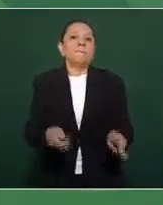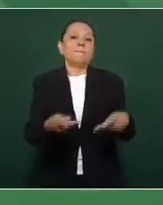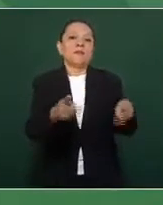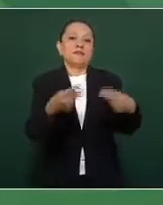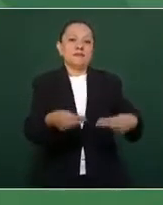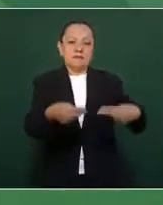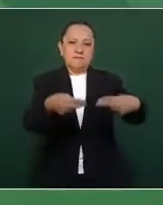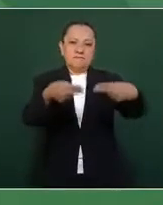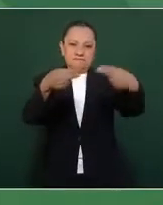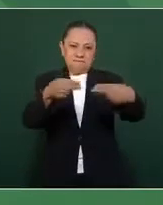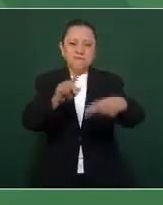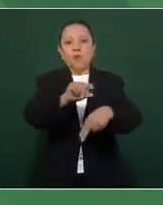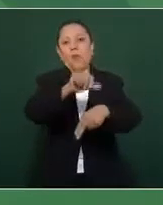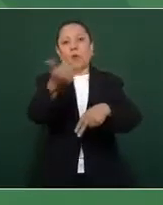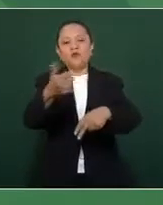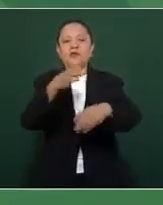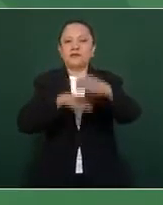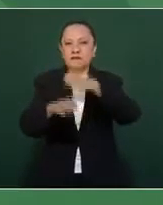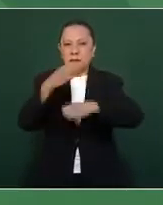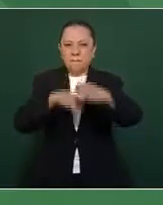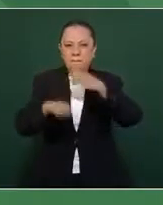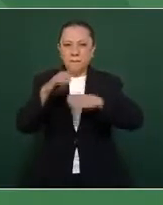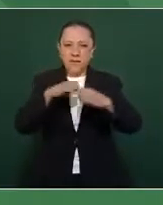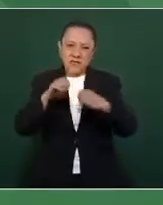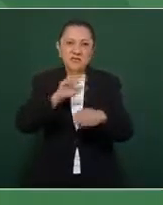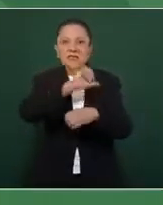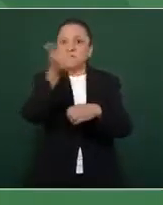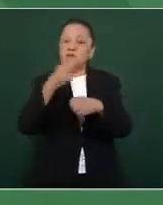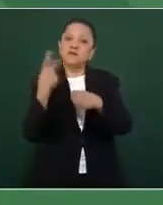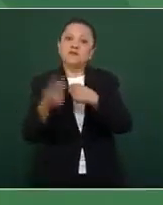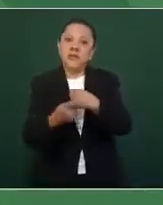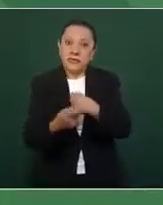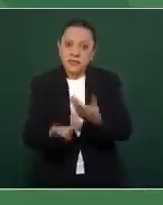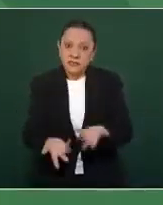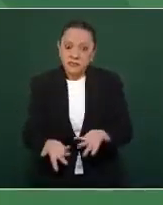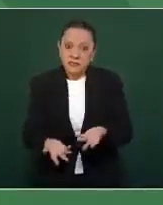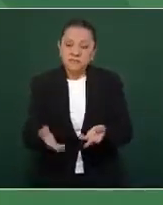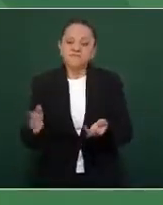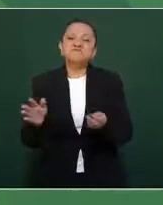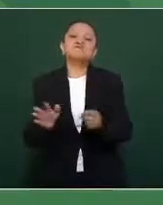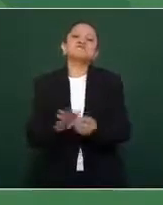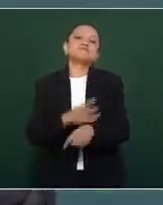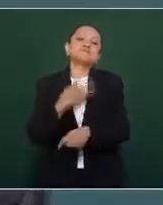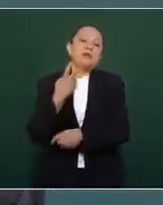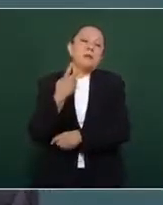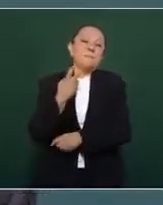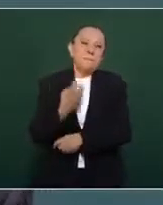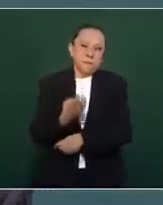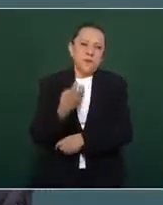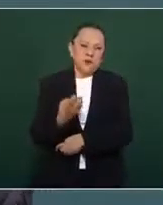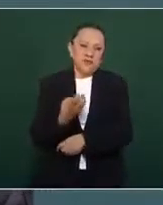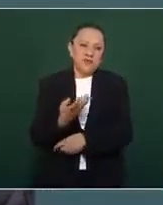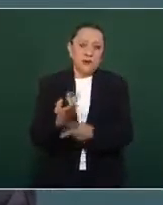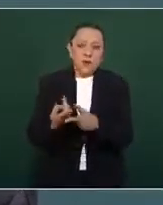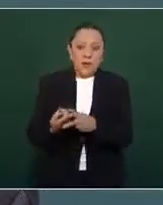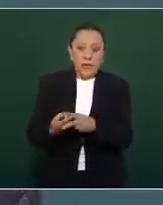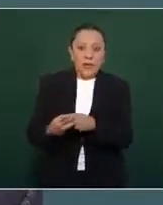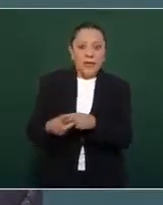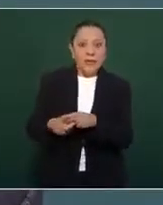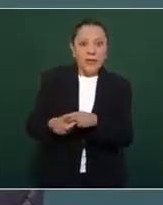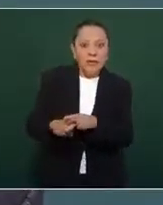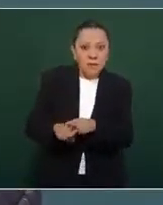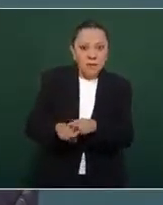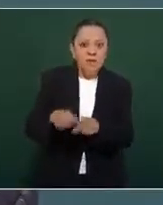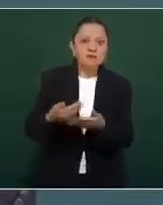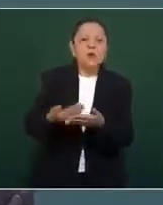Eso fue lo que se empezó desde el gobierno